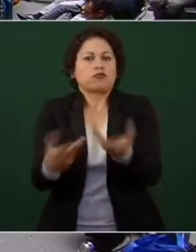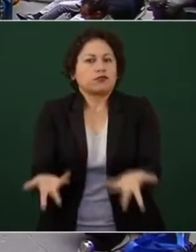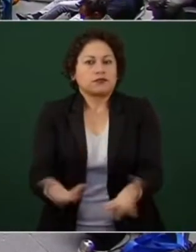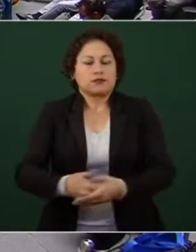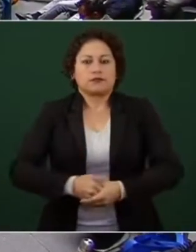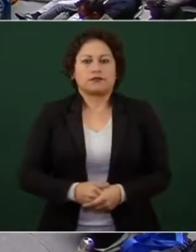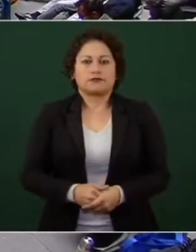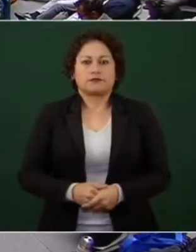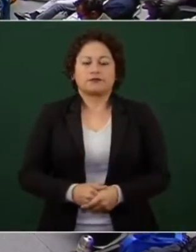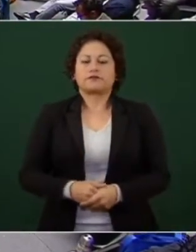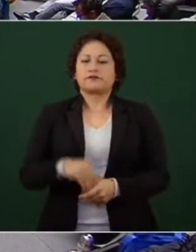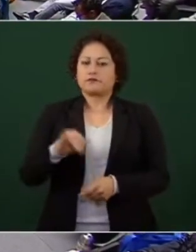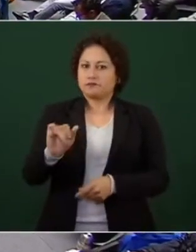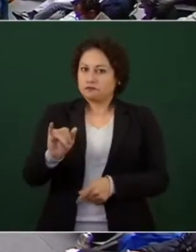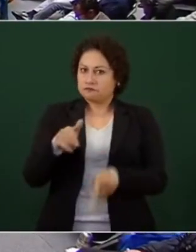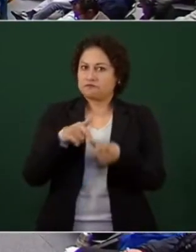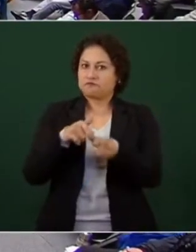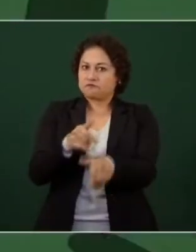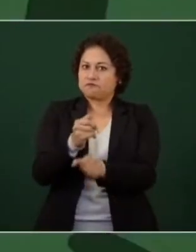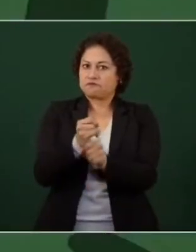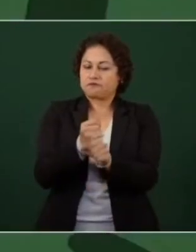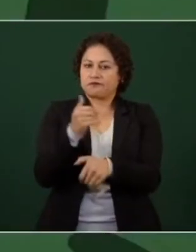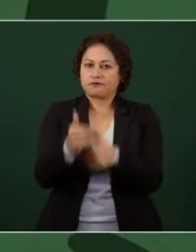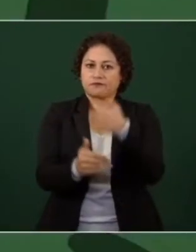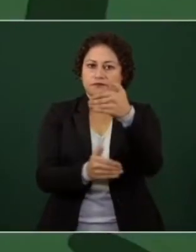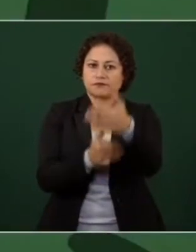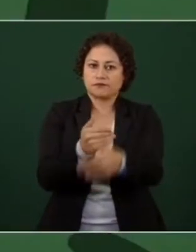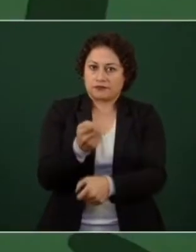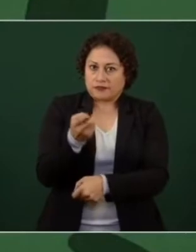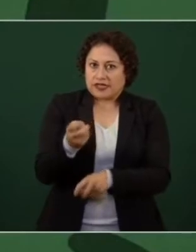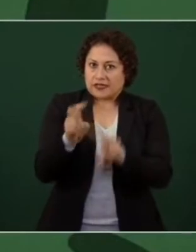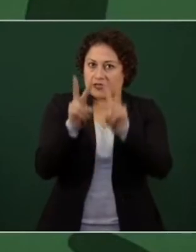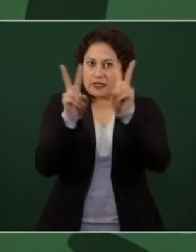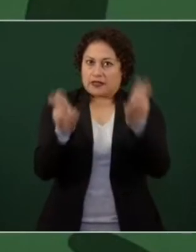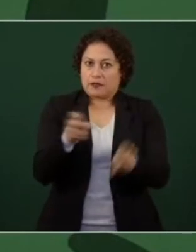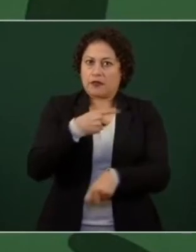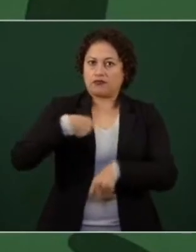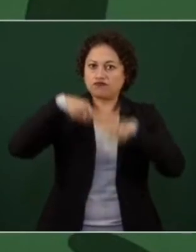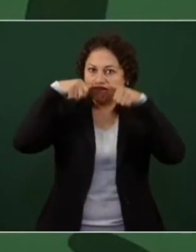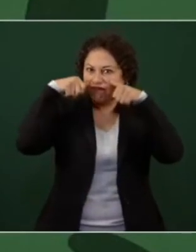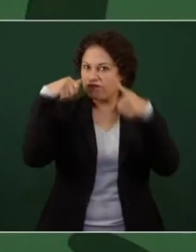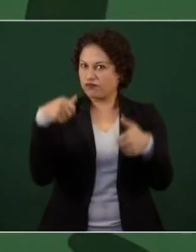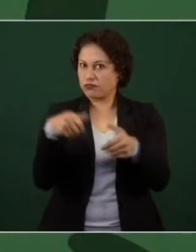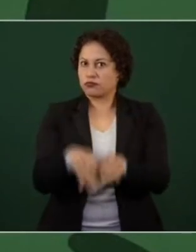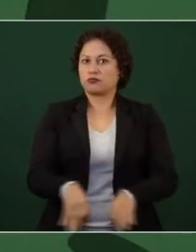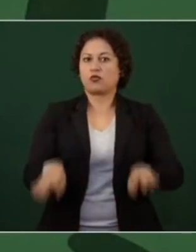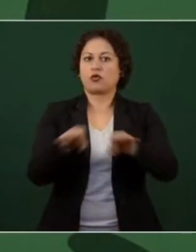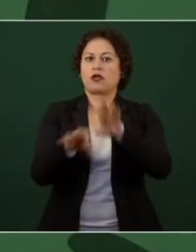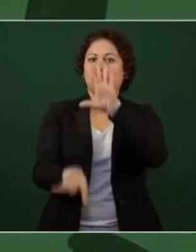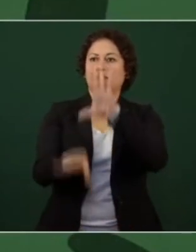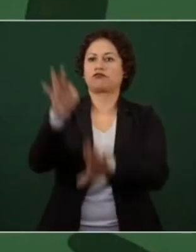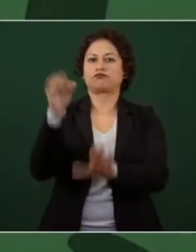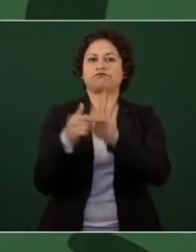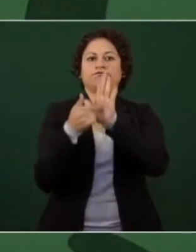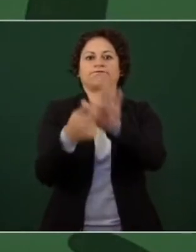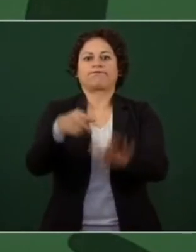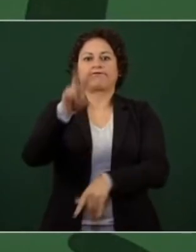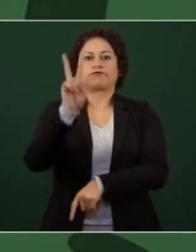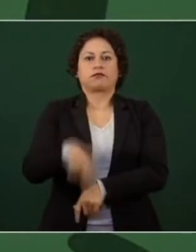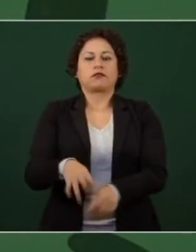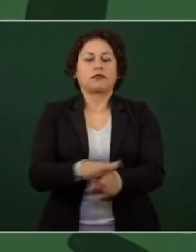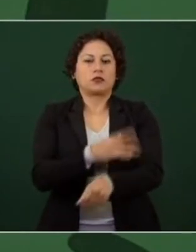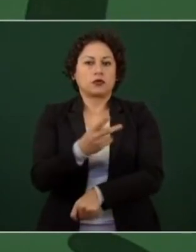avanzando y es algo que nos importa mucho esclarecer porque es grave,